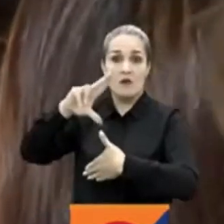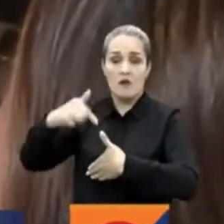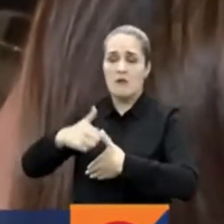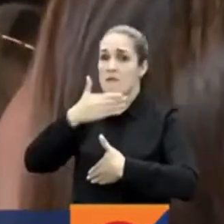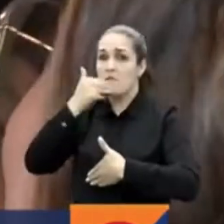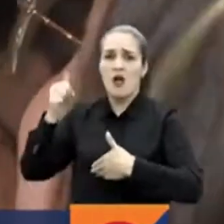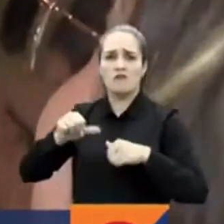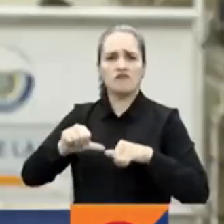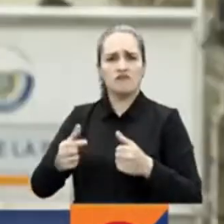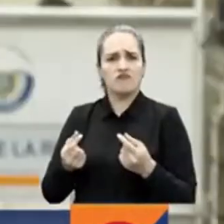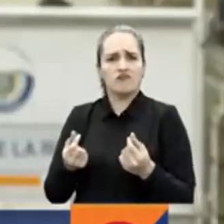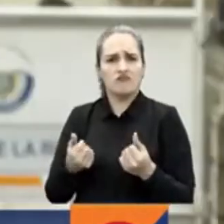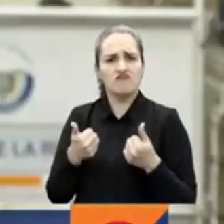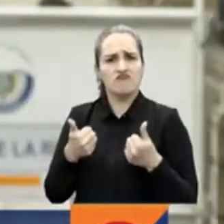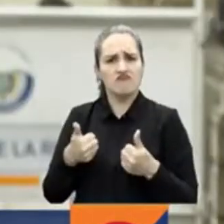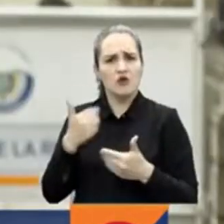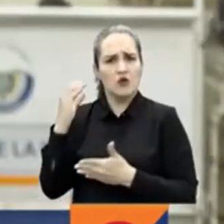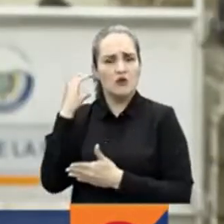estabilidad económica.